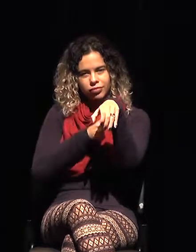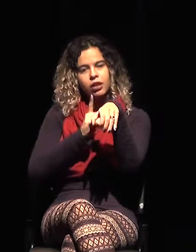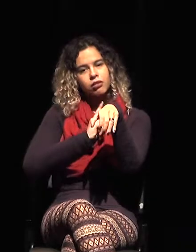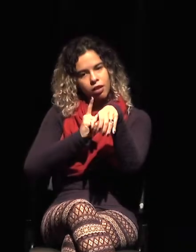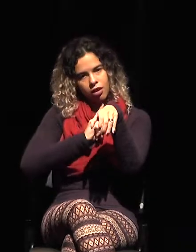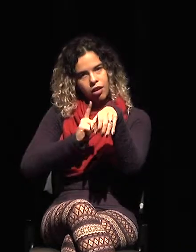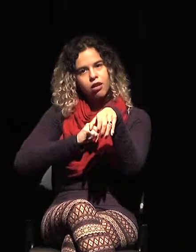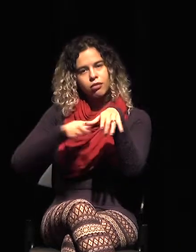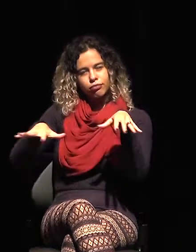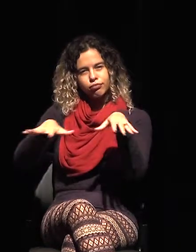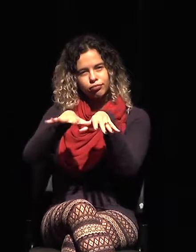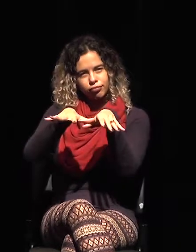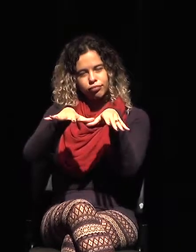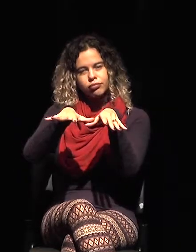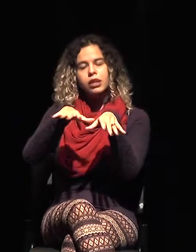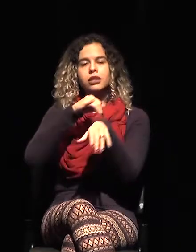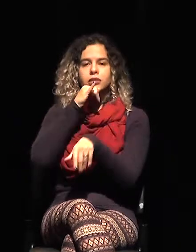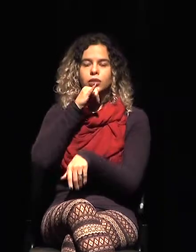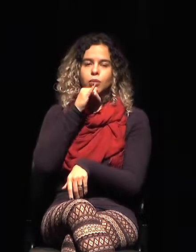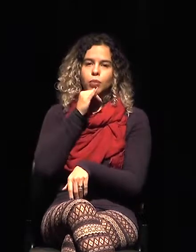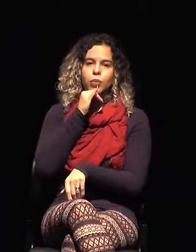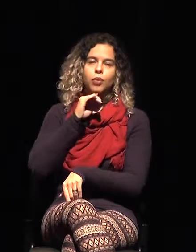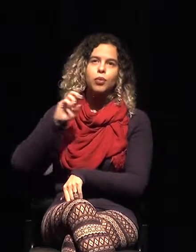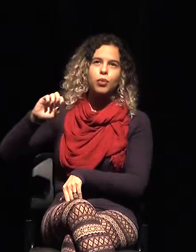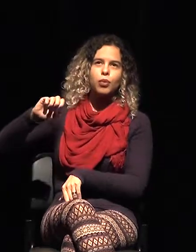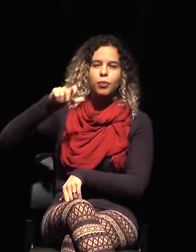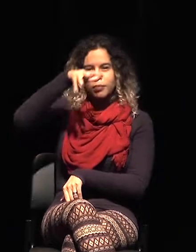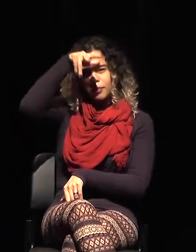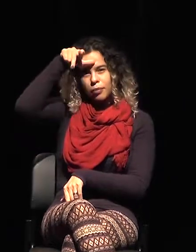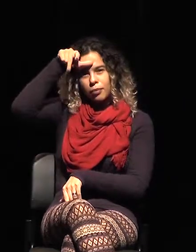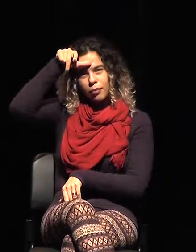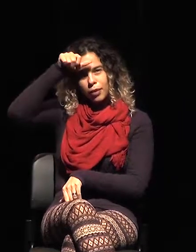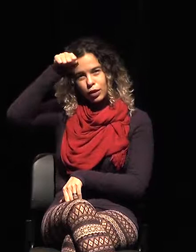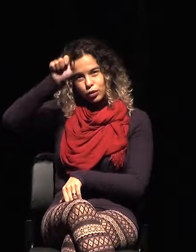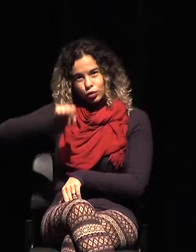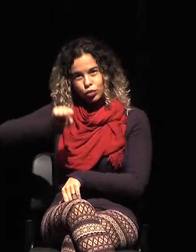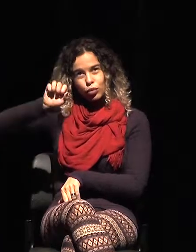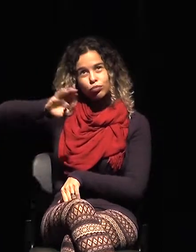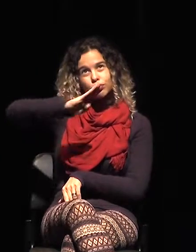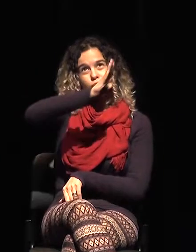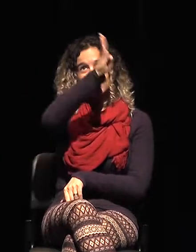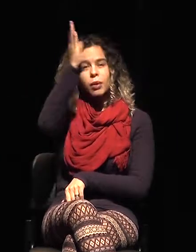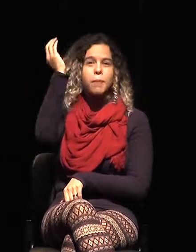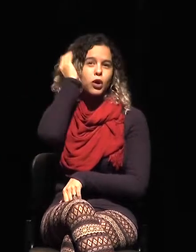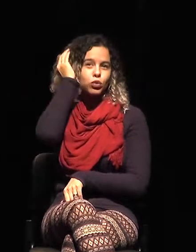que, cuando subimos ahí a Mato Grosso, ya empieza a haber una distancia entre la frontera y Brasil.